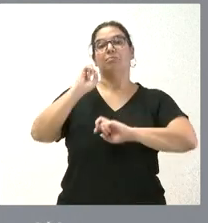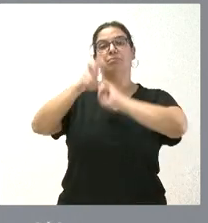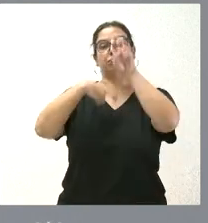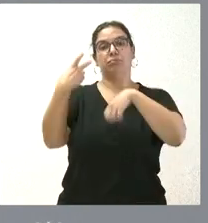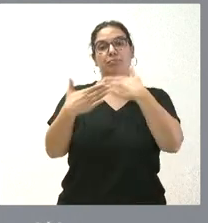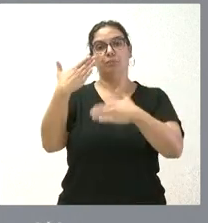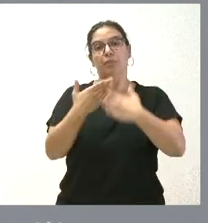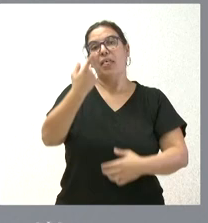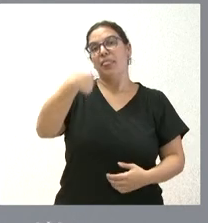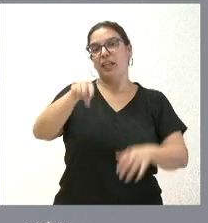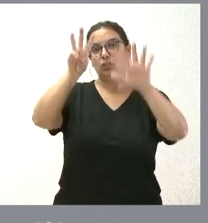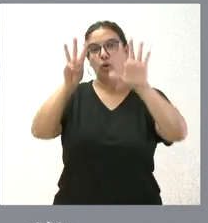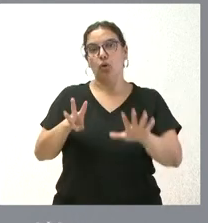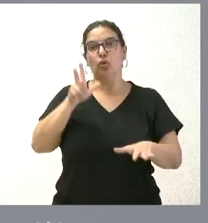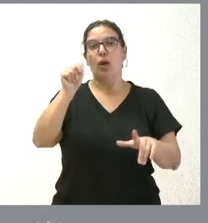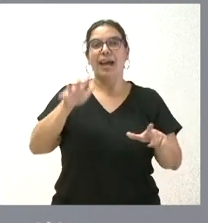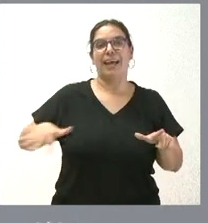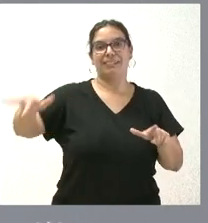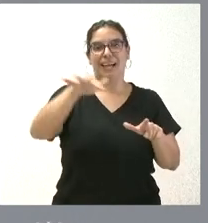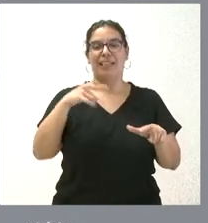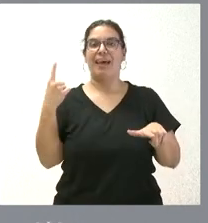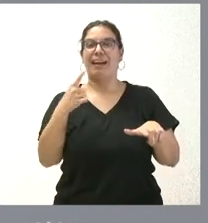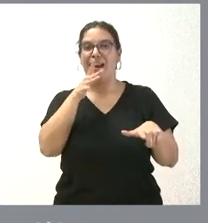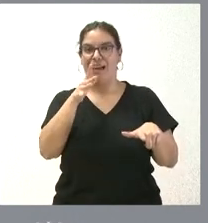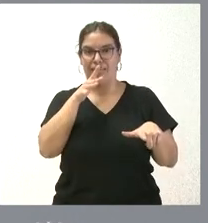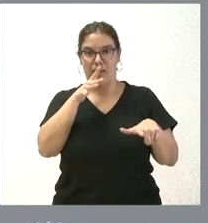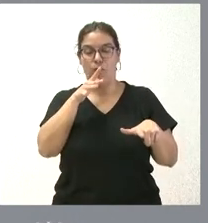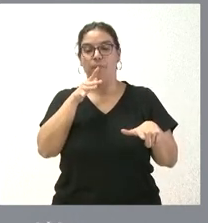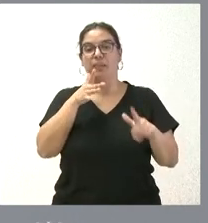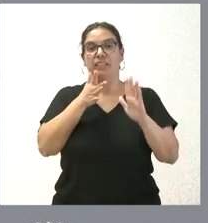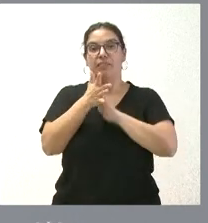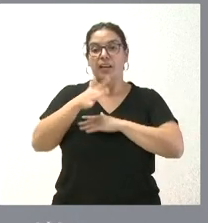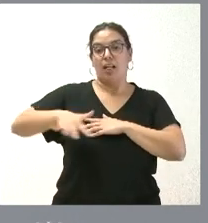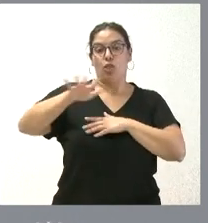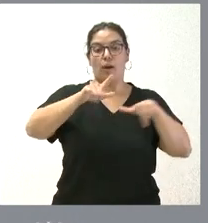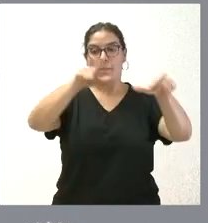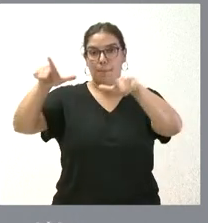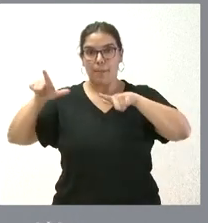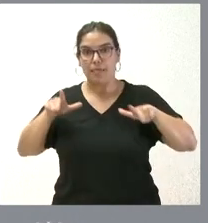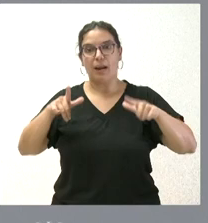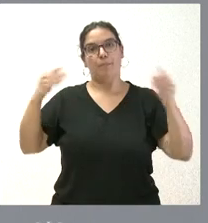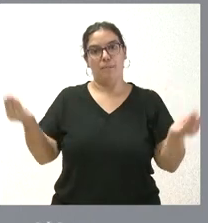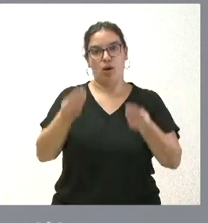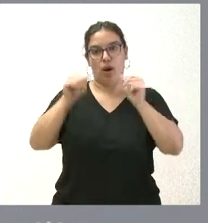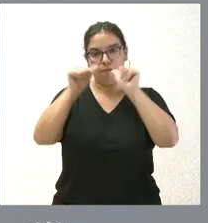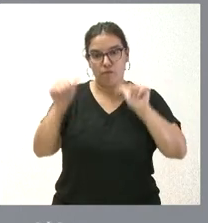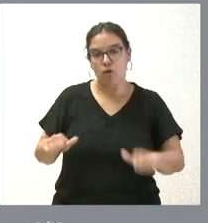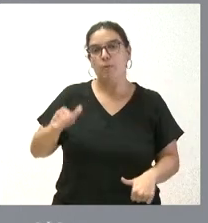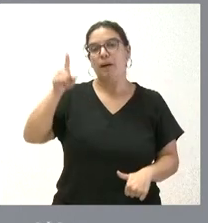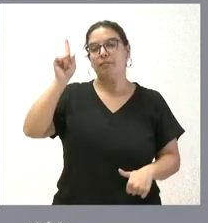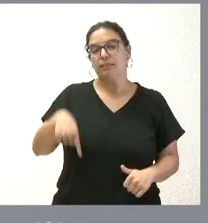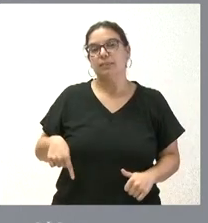hectáreas de regadío, los agricultores van a mejorar la dimensión de las parcelas, se va a reducir